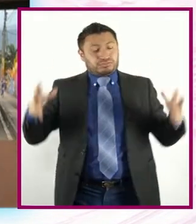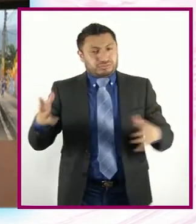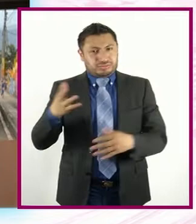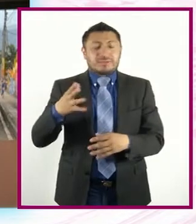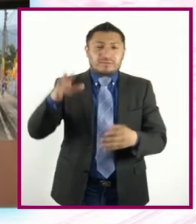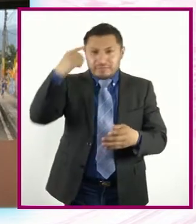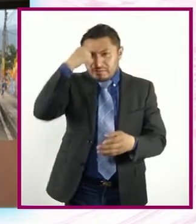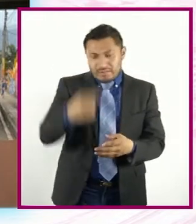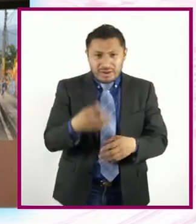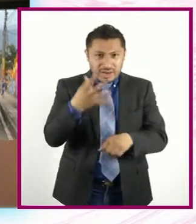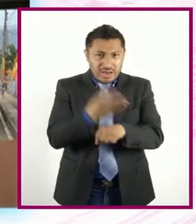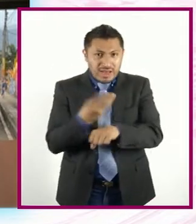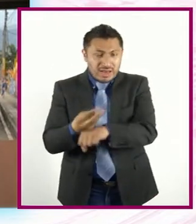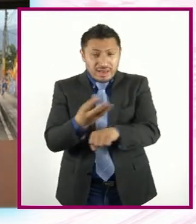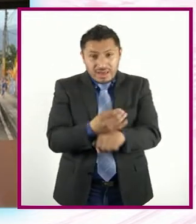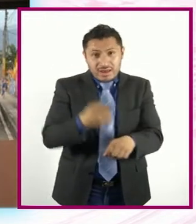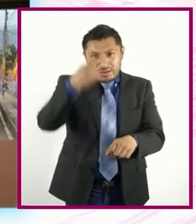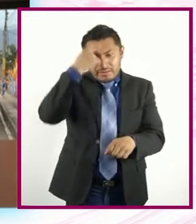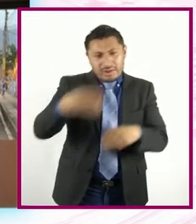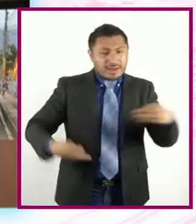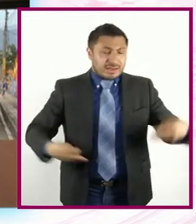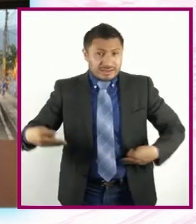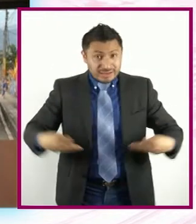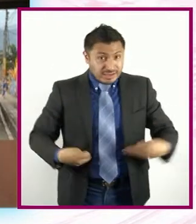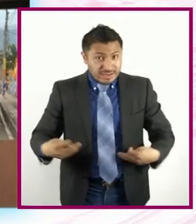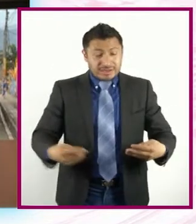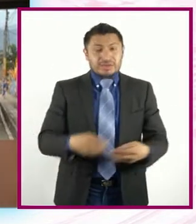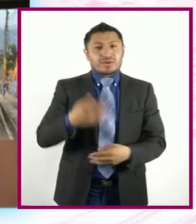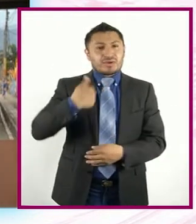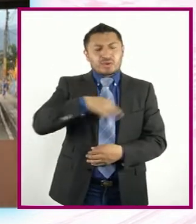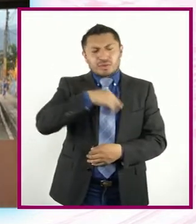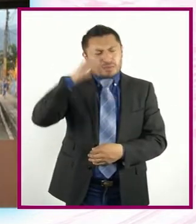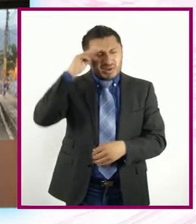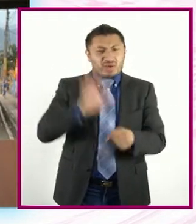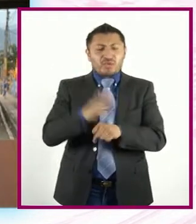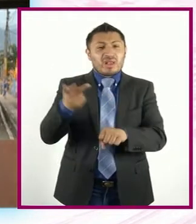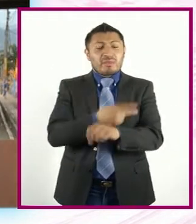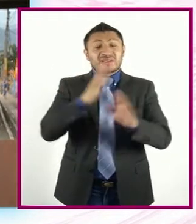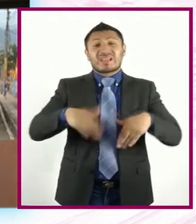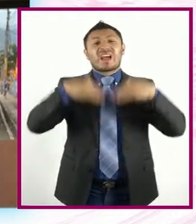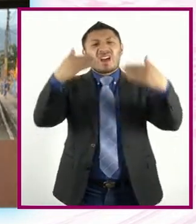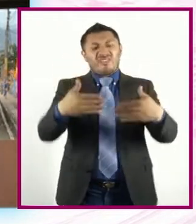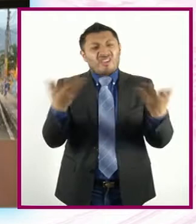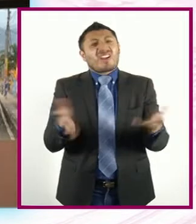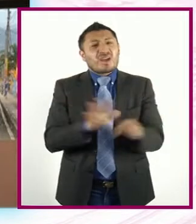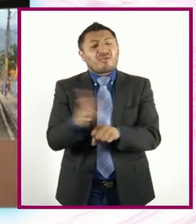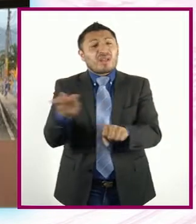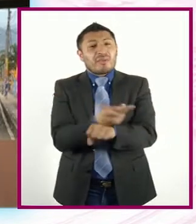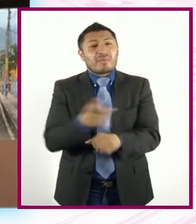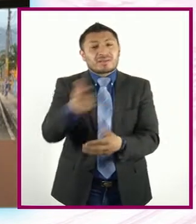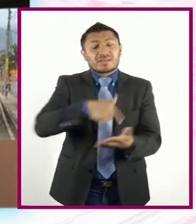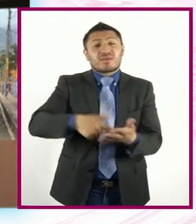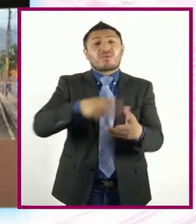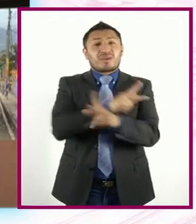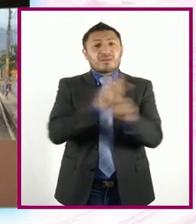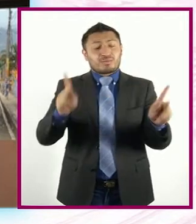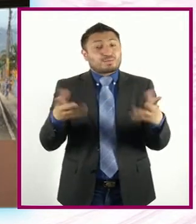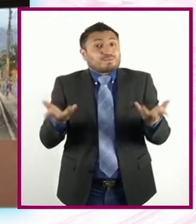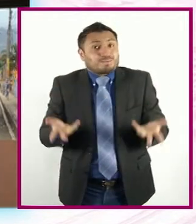Como teatro Y siempre nos hacemos La pregunta Por bueno Qué es lo que está pasando Afuera Qué es lo que está pasando En el espacio público